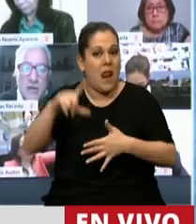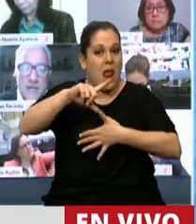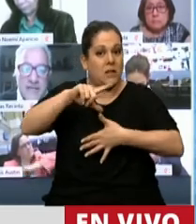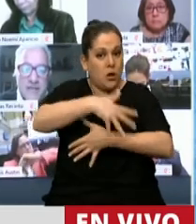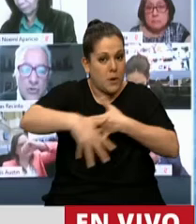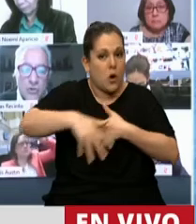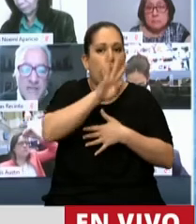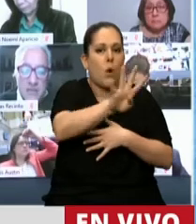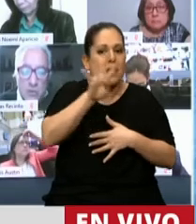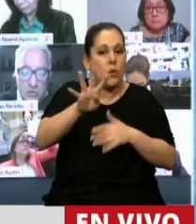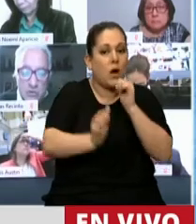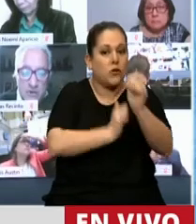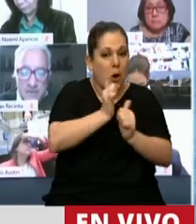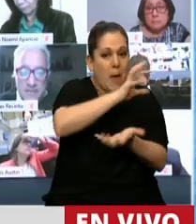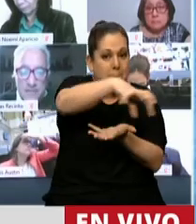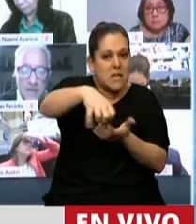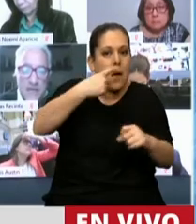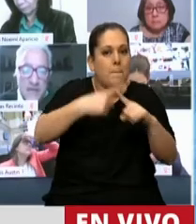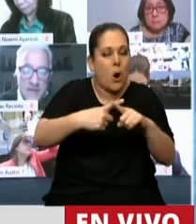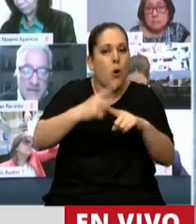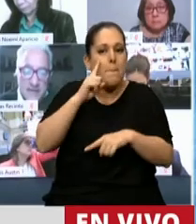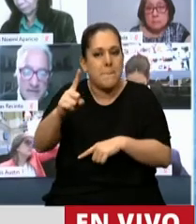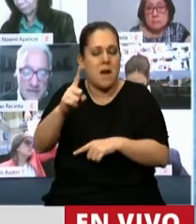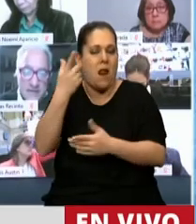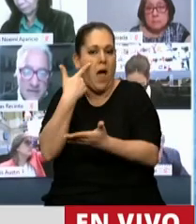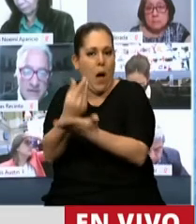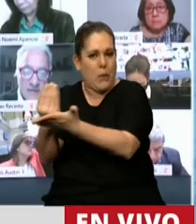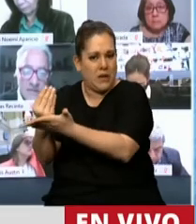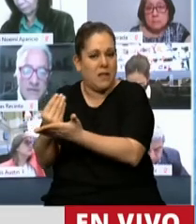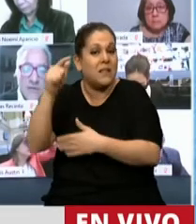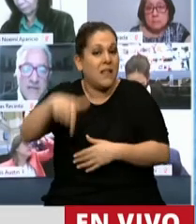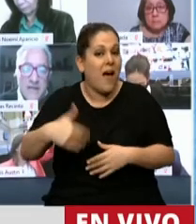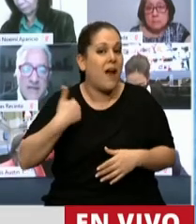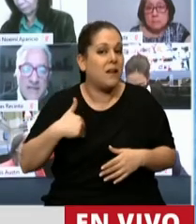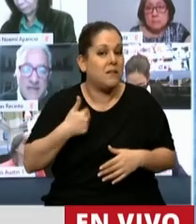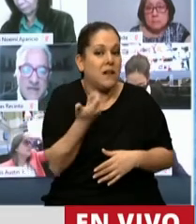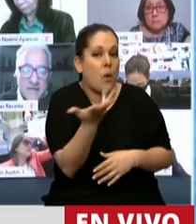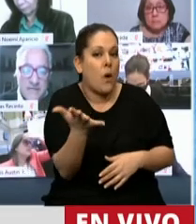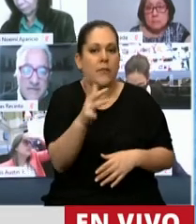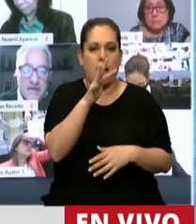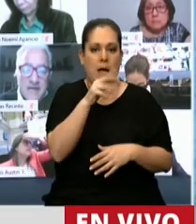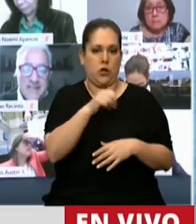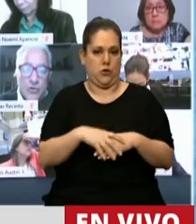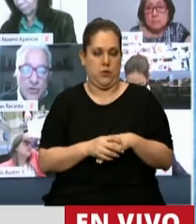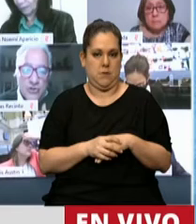44 empresas por cada mil habitantes. ¿Sabe cuántas hay en la Argentina? 14.